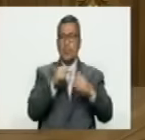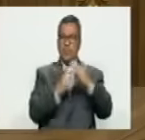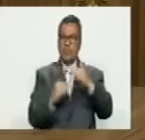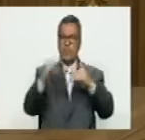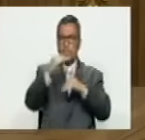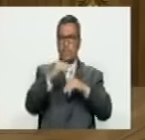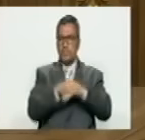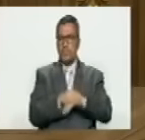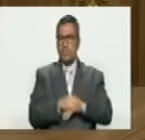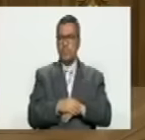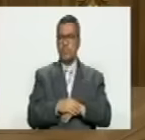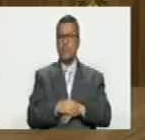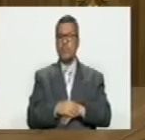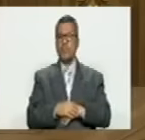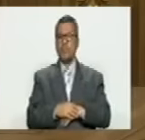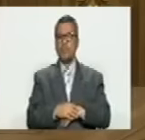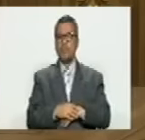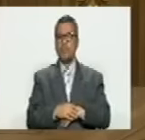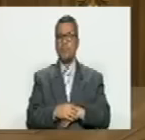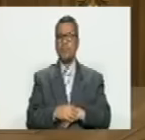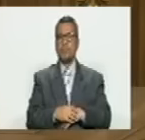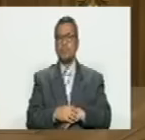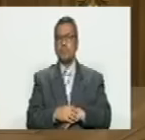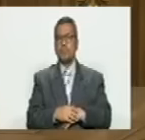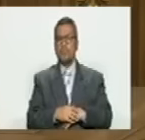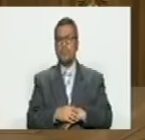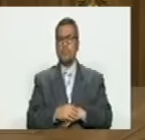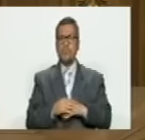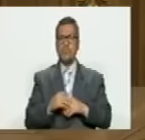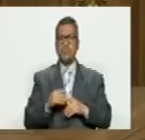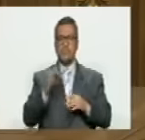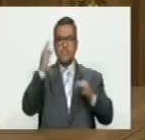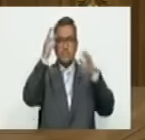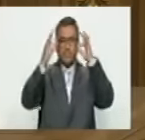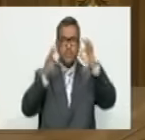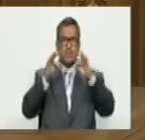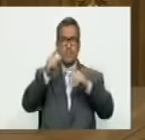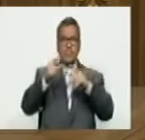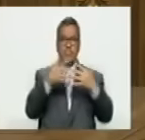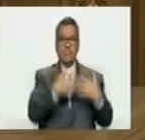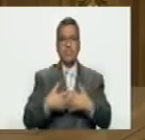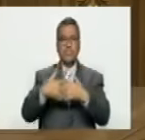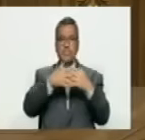un un un filósofo norteamericano